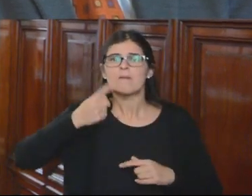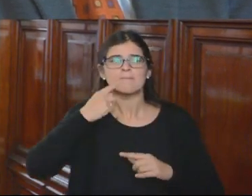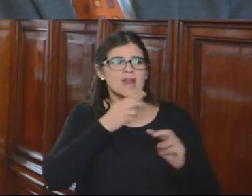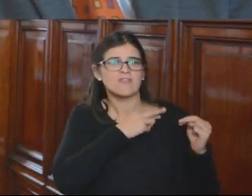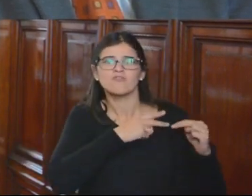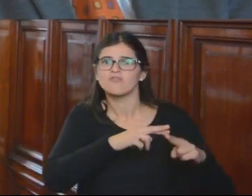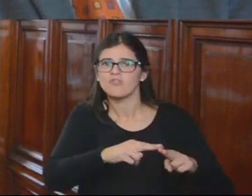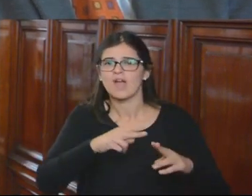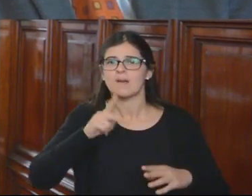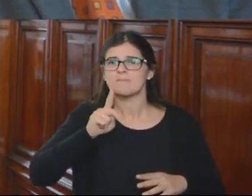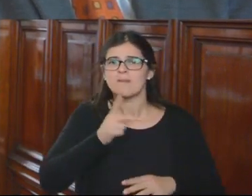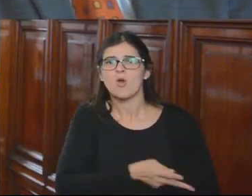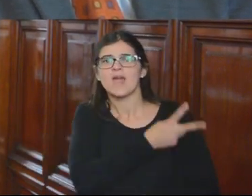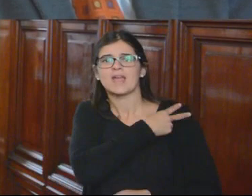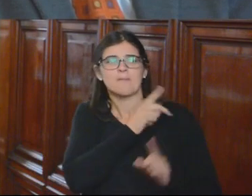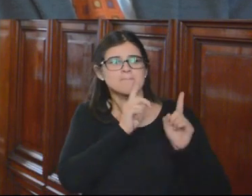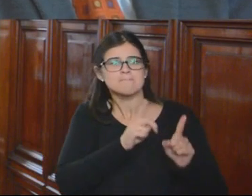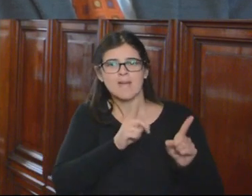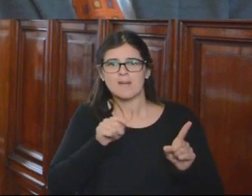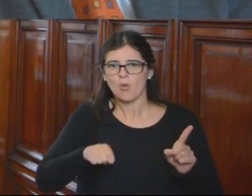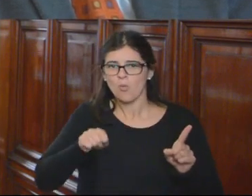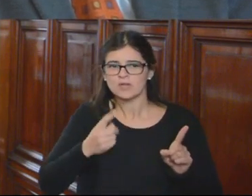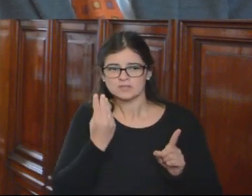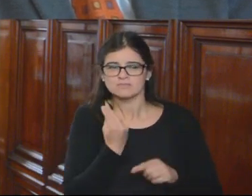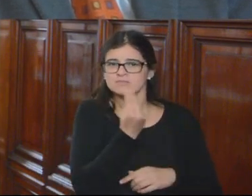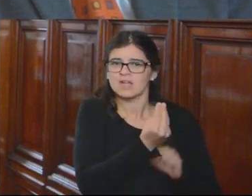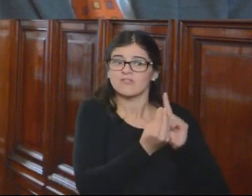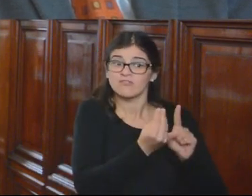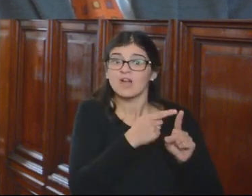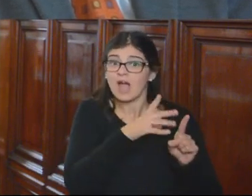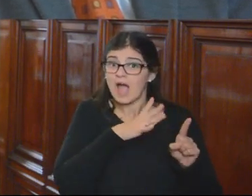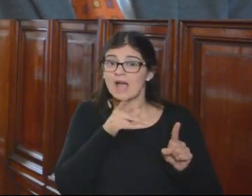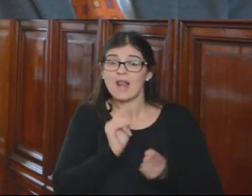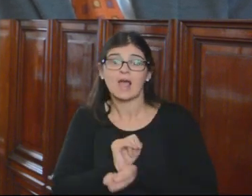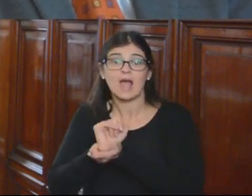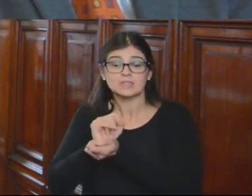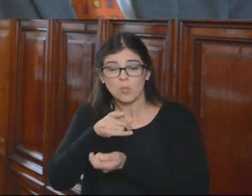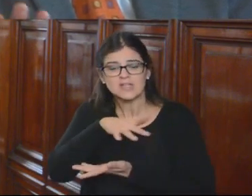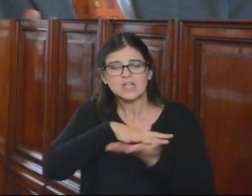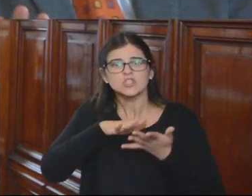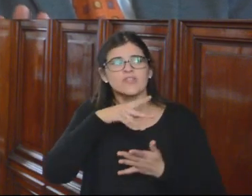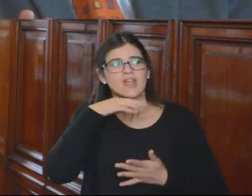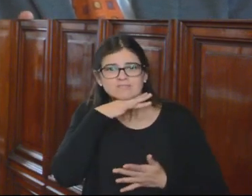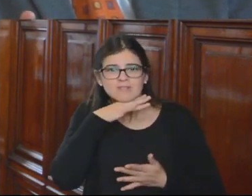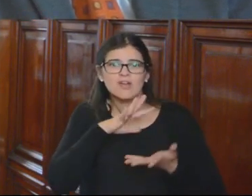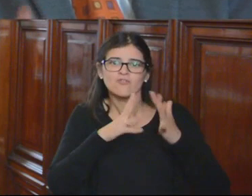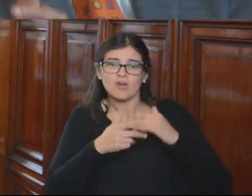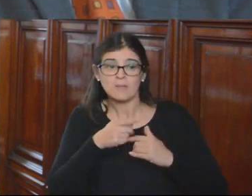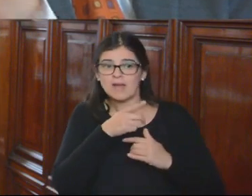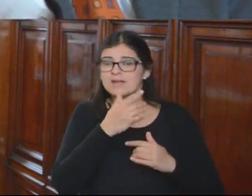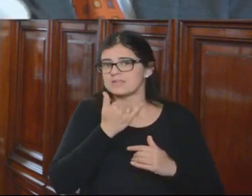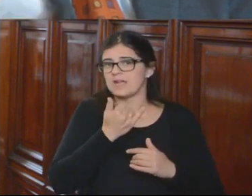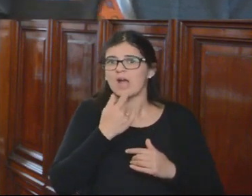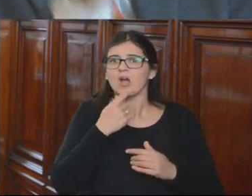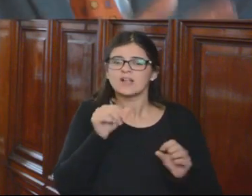hay actualmente una persona integrante del Consejo de la Magistratura que está en la cárcel por esa situación de extorsión, y por ello se ha parado, es decir,